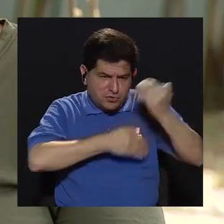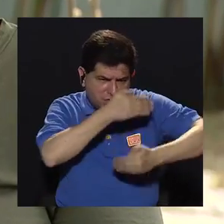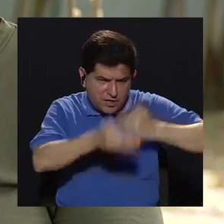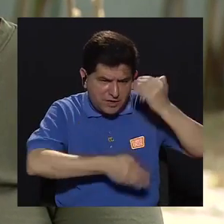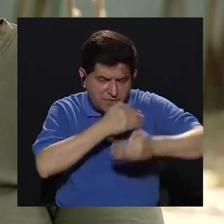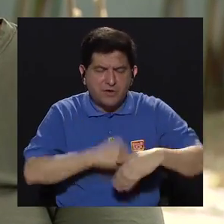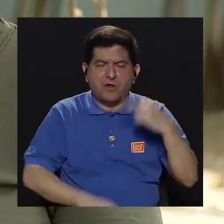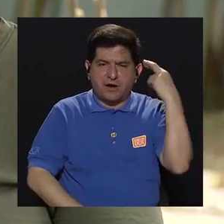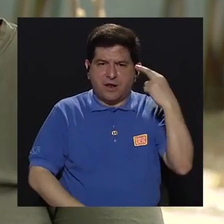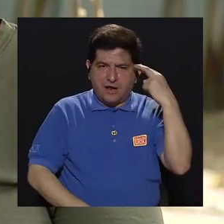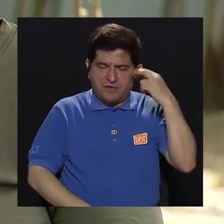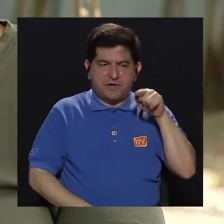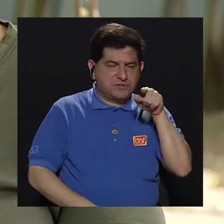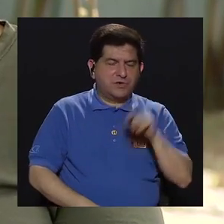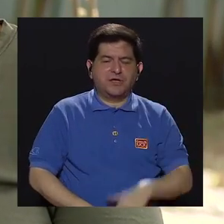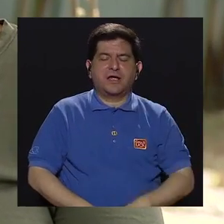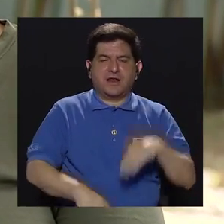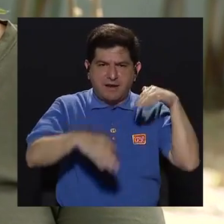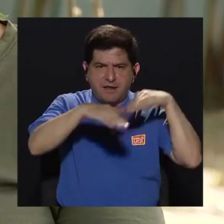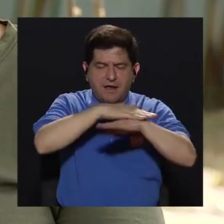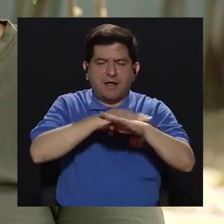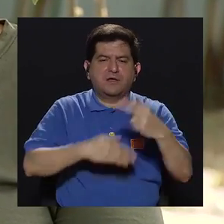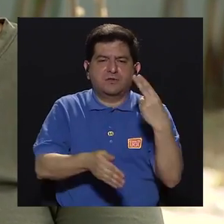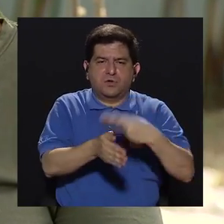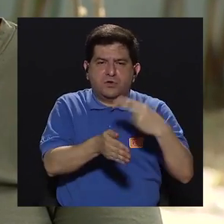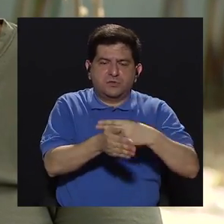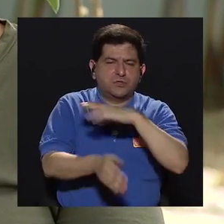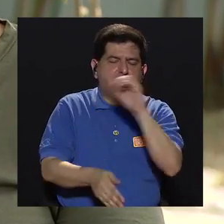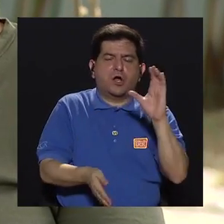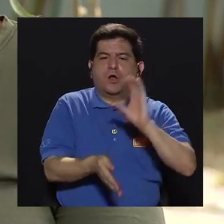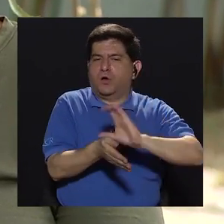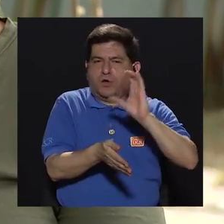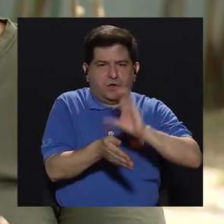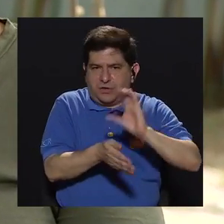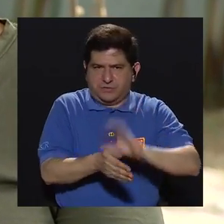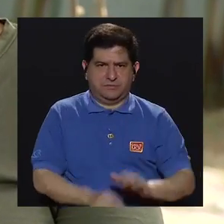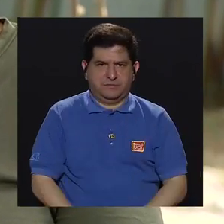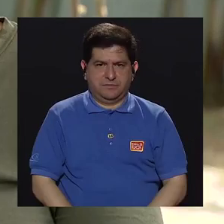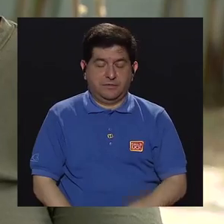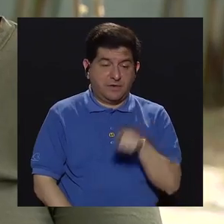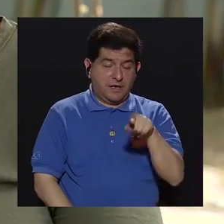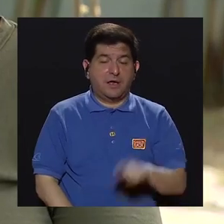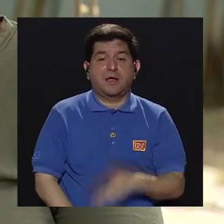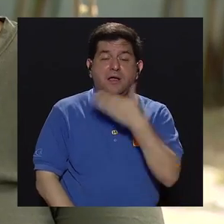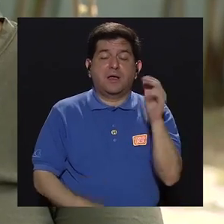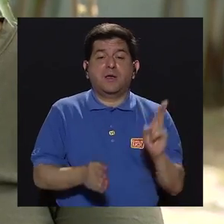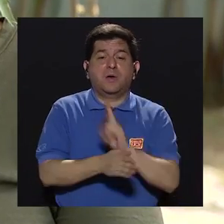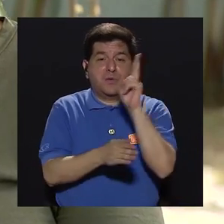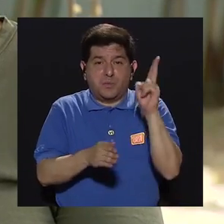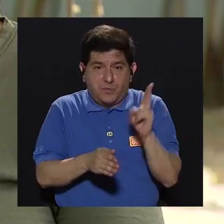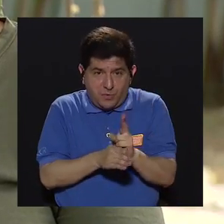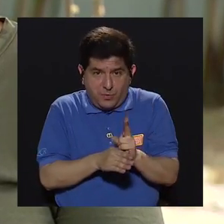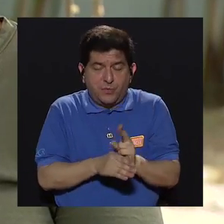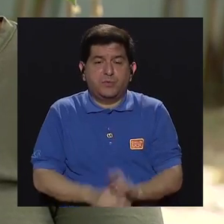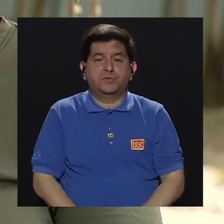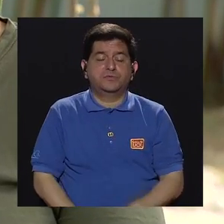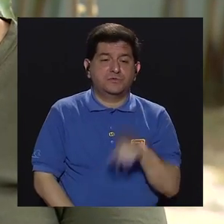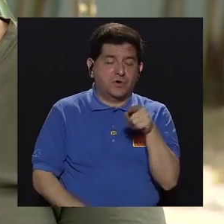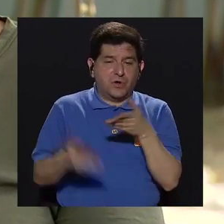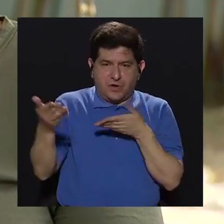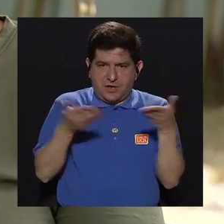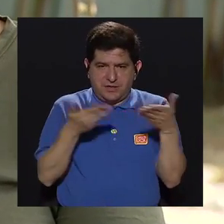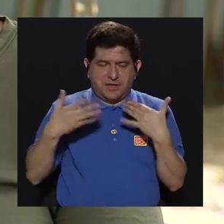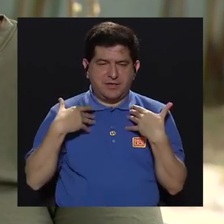proceso por el cual entró al centro hospitalario o a la clínica y que pueda hacer una mejor utilización de los